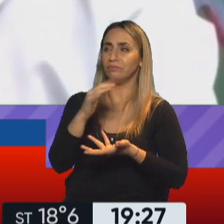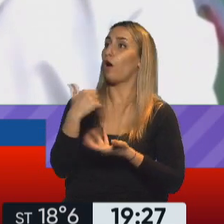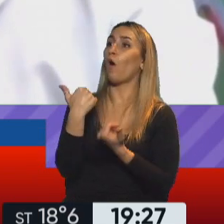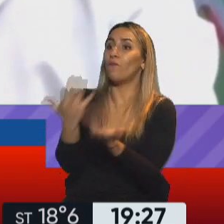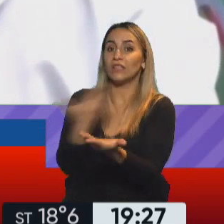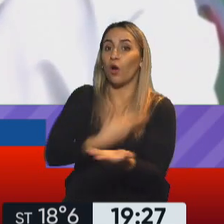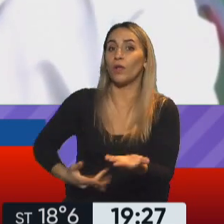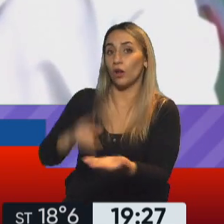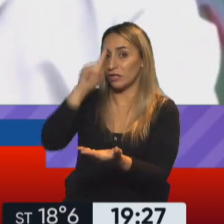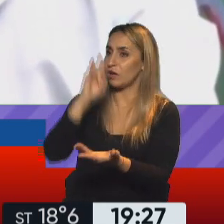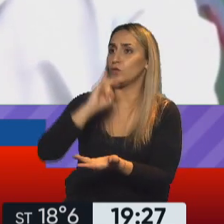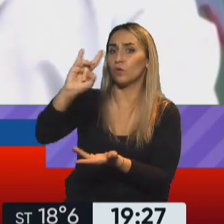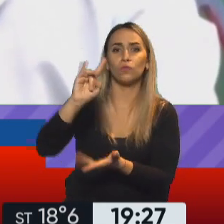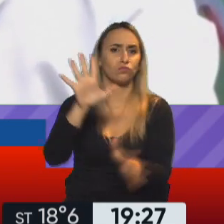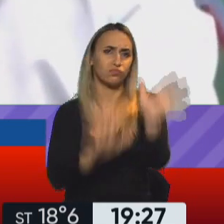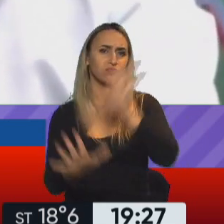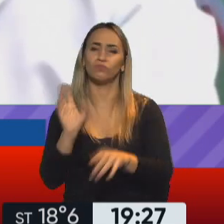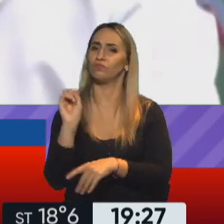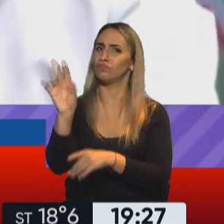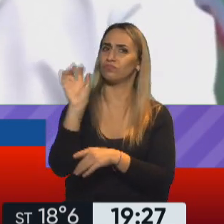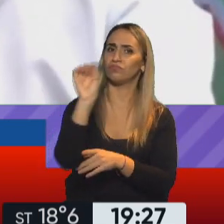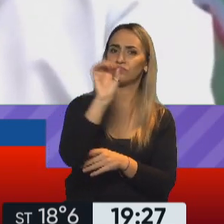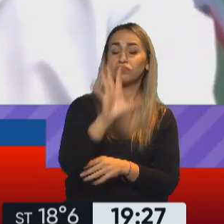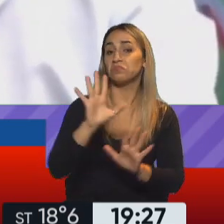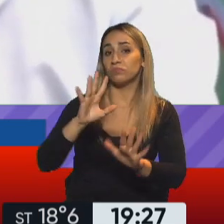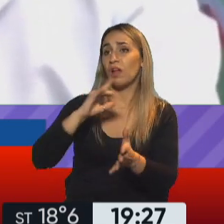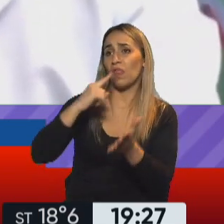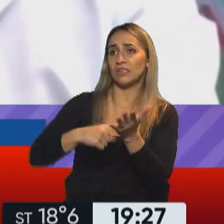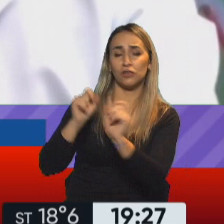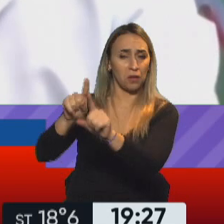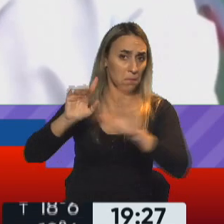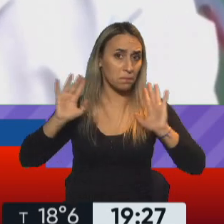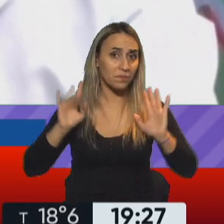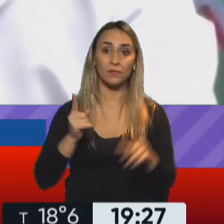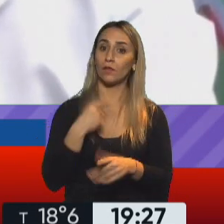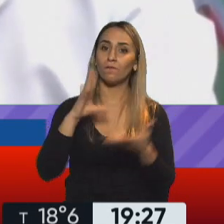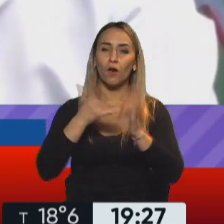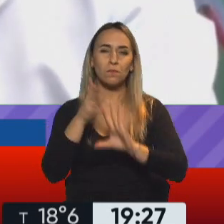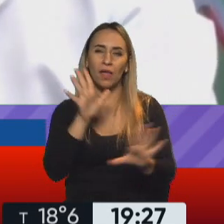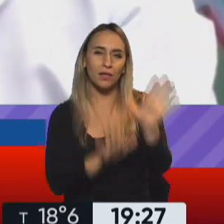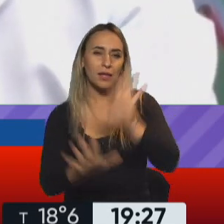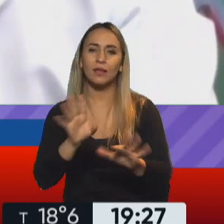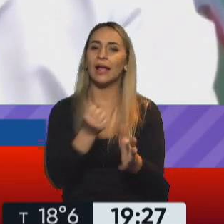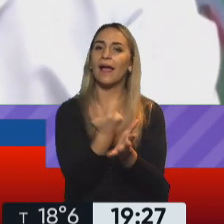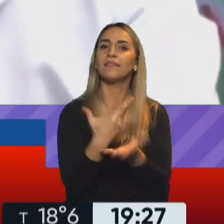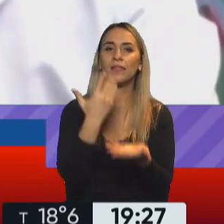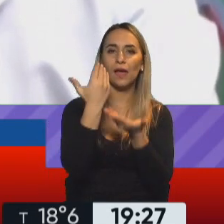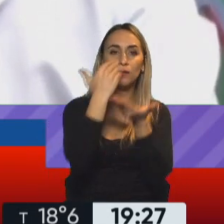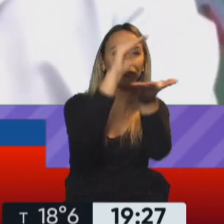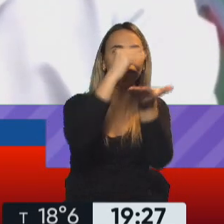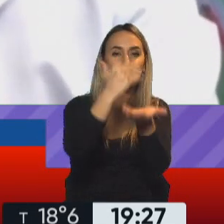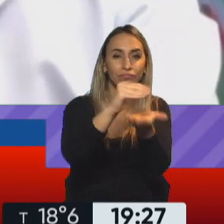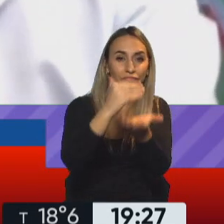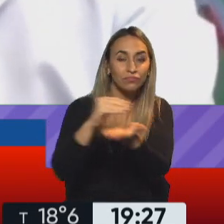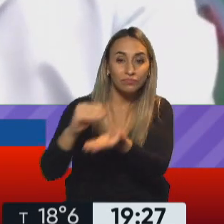nacional las distribuya de acuerdo al criterio que establezca. Venimos trabajando con un criterio poblacional, así que nosotros creemos que ese es el